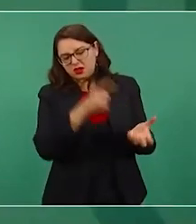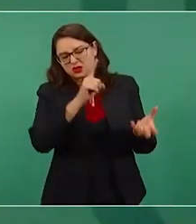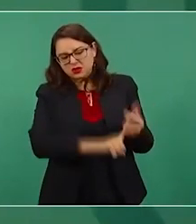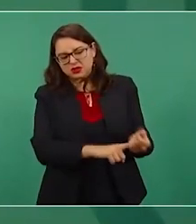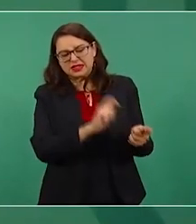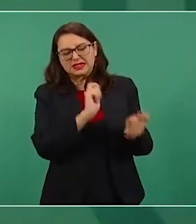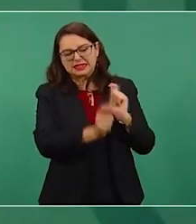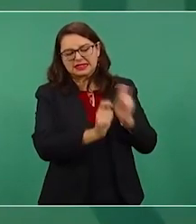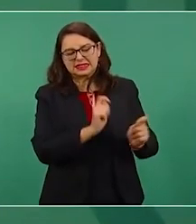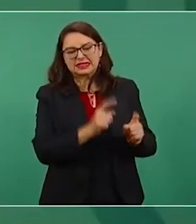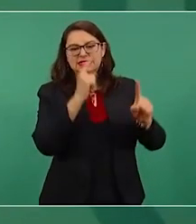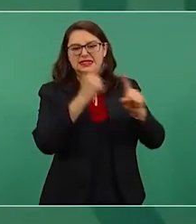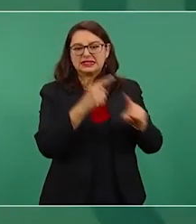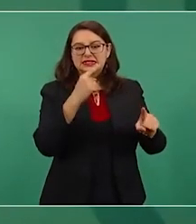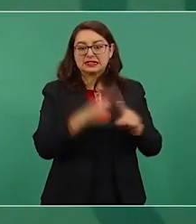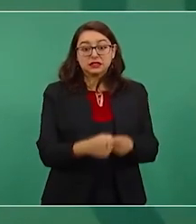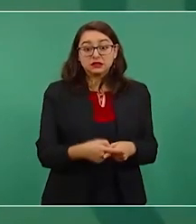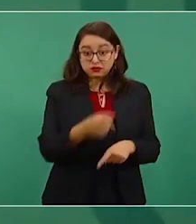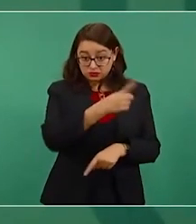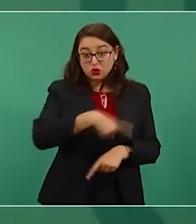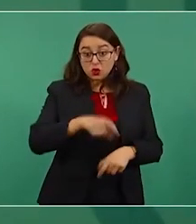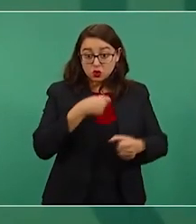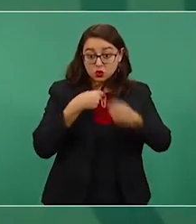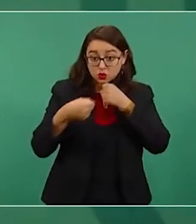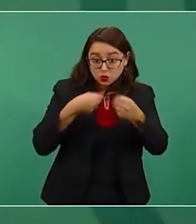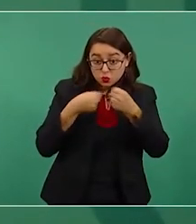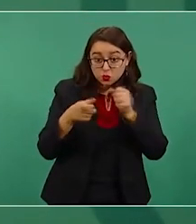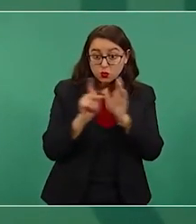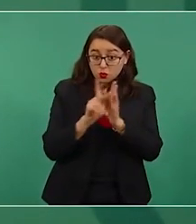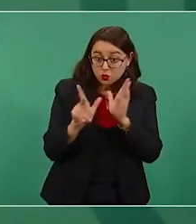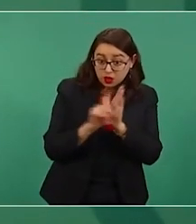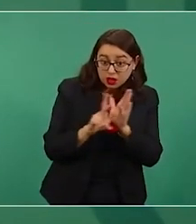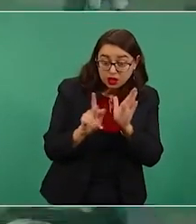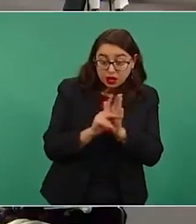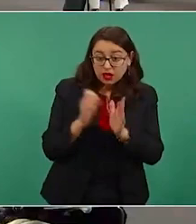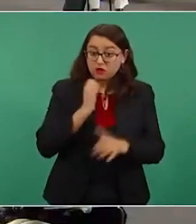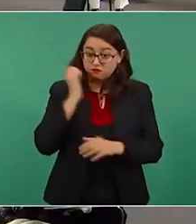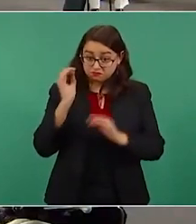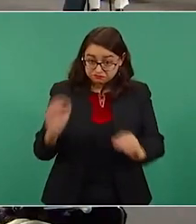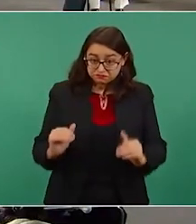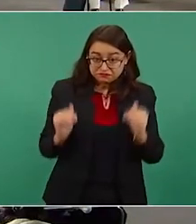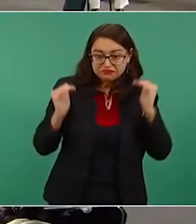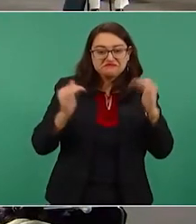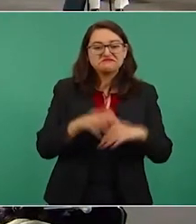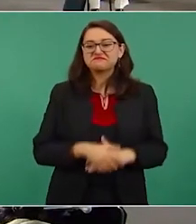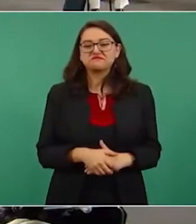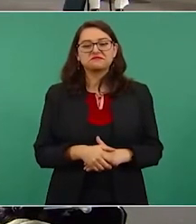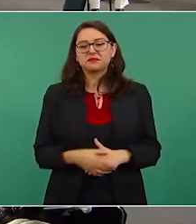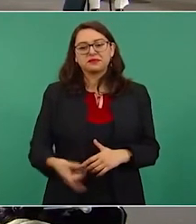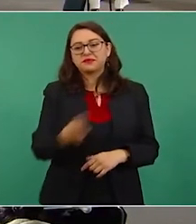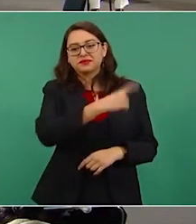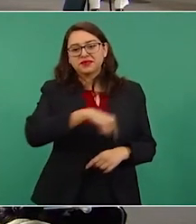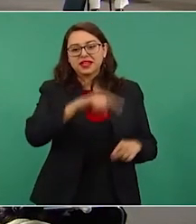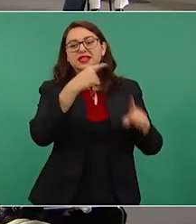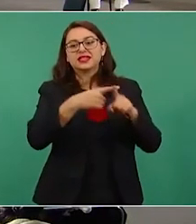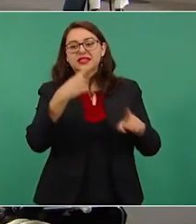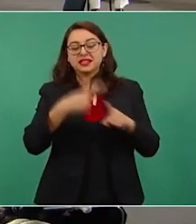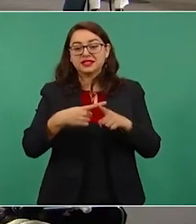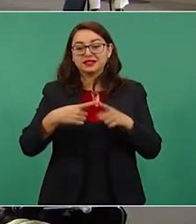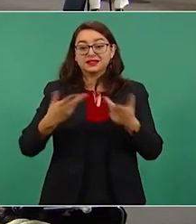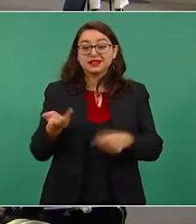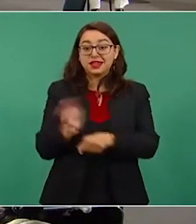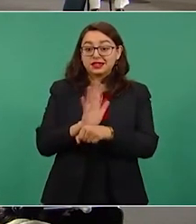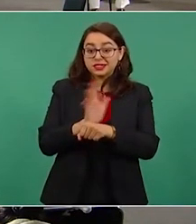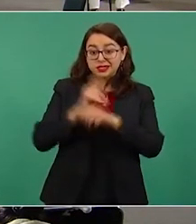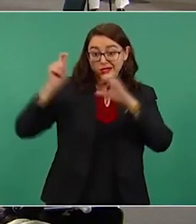investigadores no son reporteros, periodistas ni académicos destacados, sino productores y directores de cine.